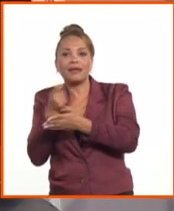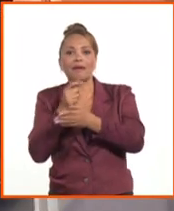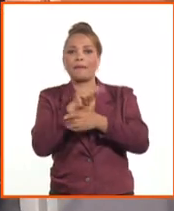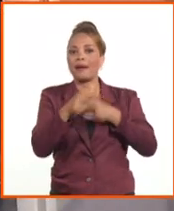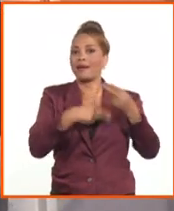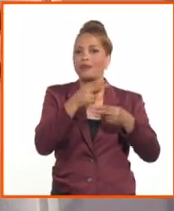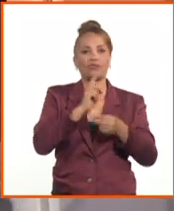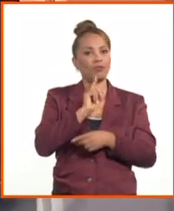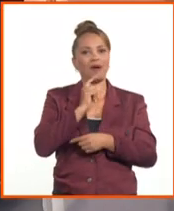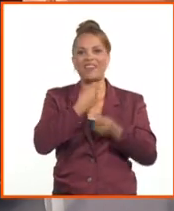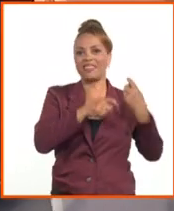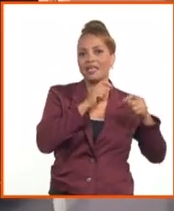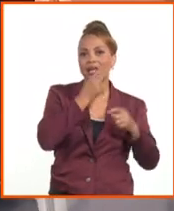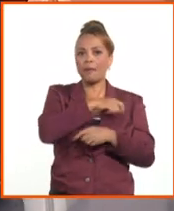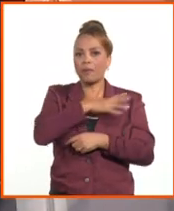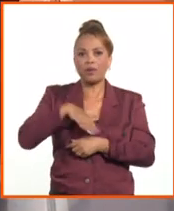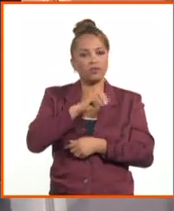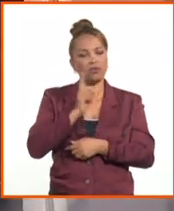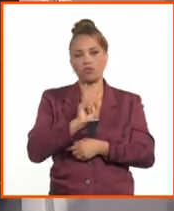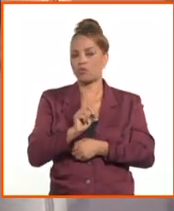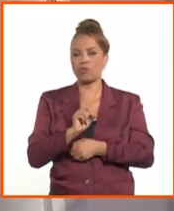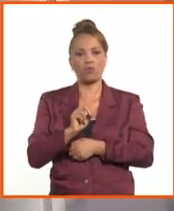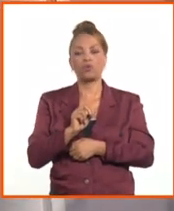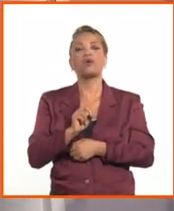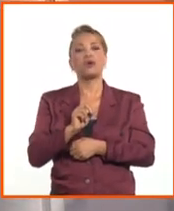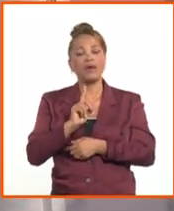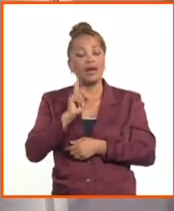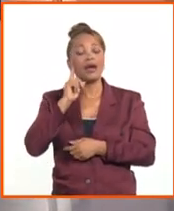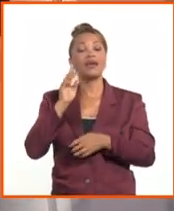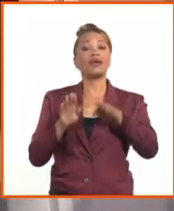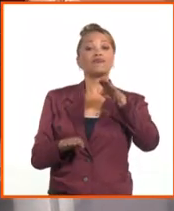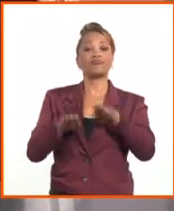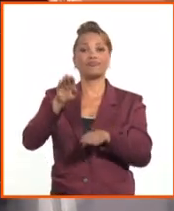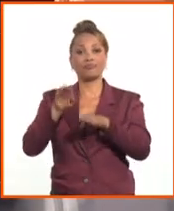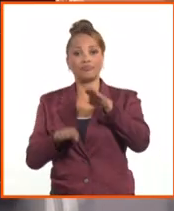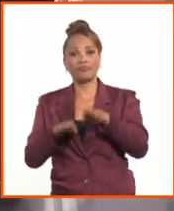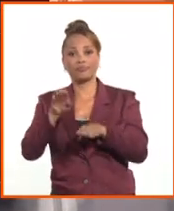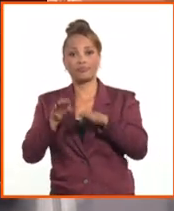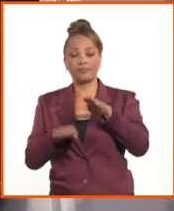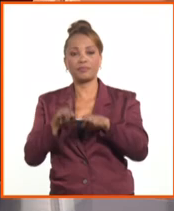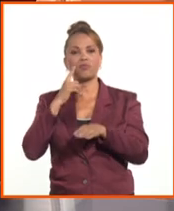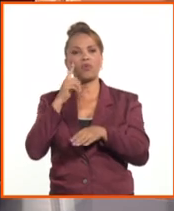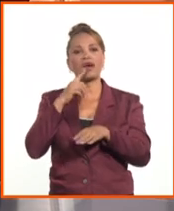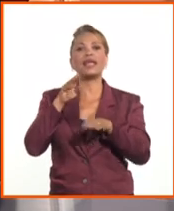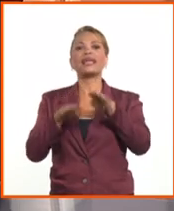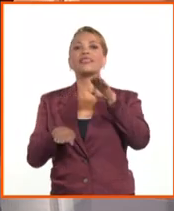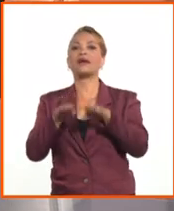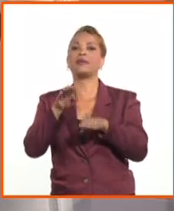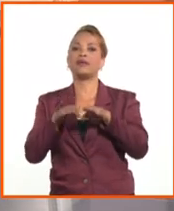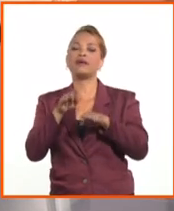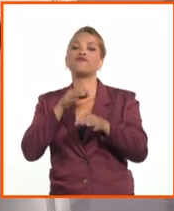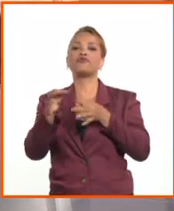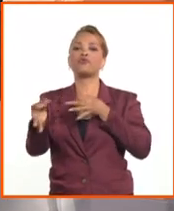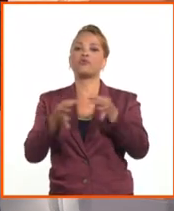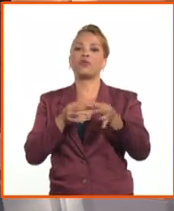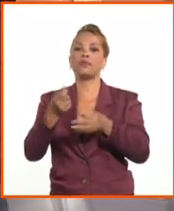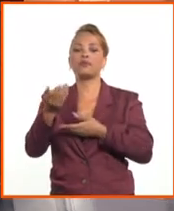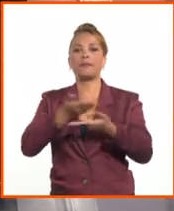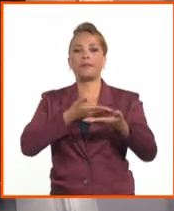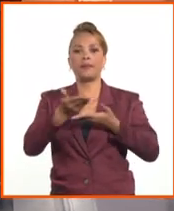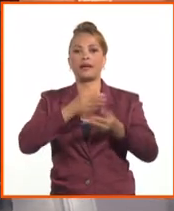fuente, para cubrir esa brecha que apreciamos que puede existir en un inicio, en tanto buscamos la estabilidad en el funcionamiento del mercado